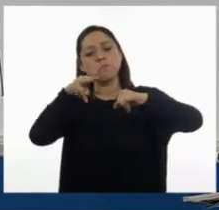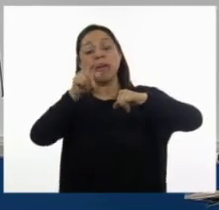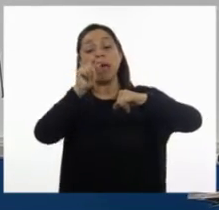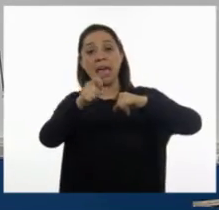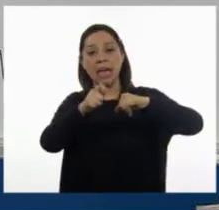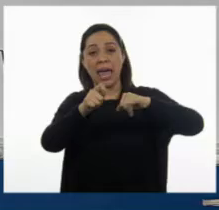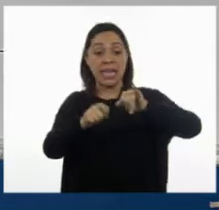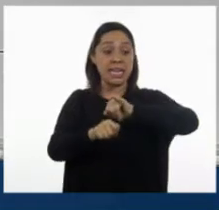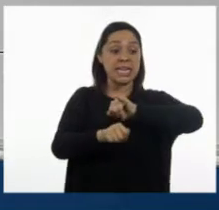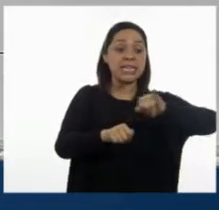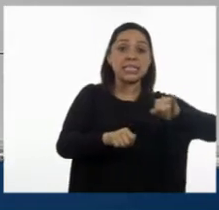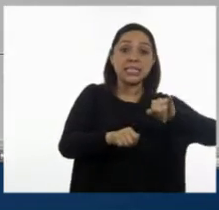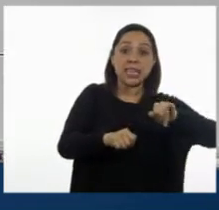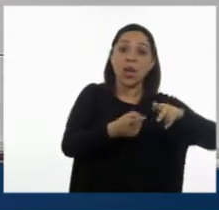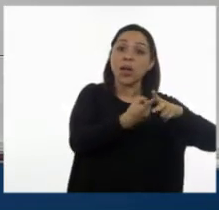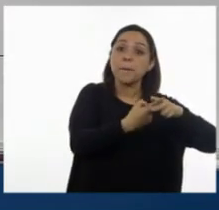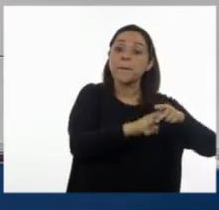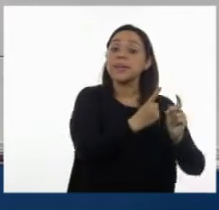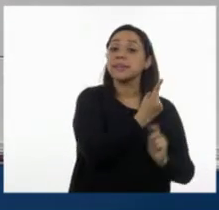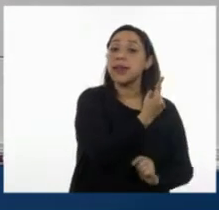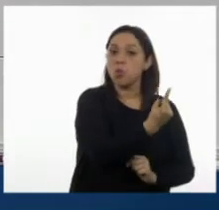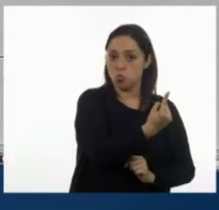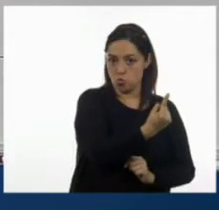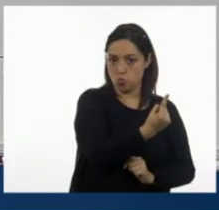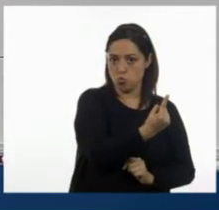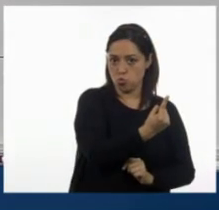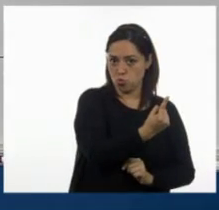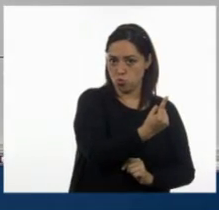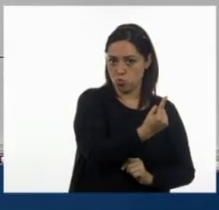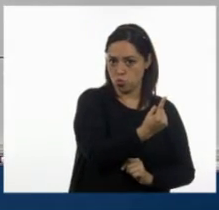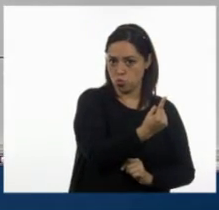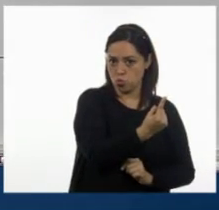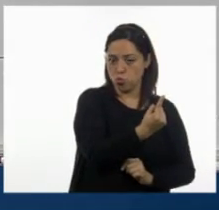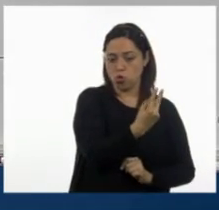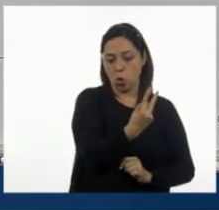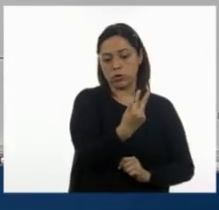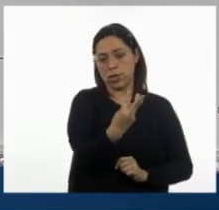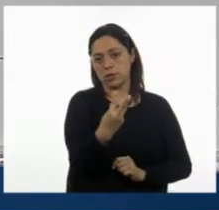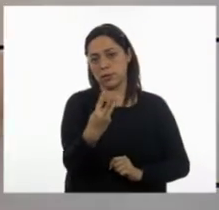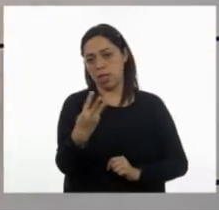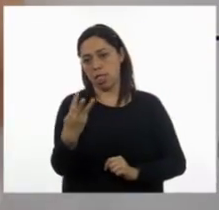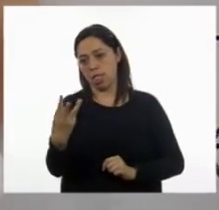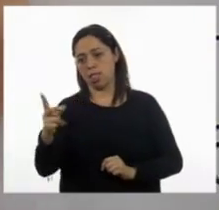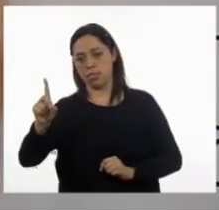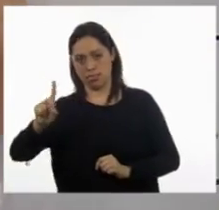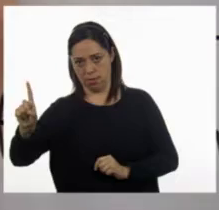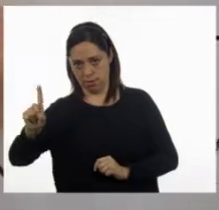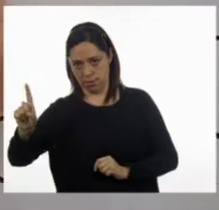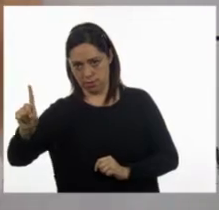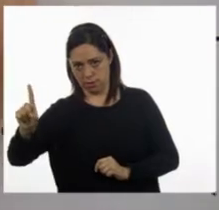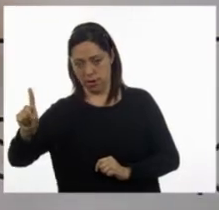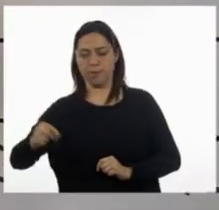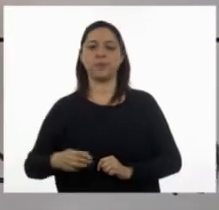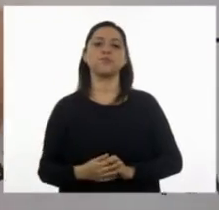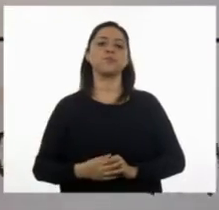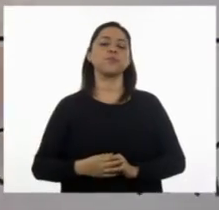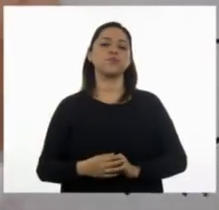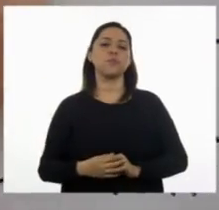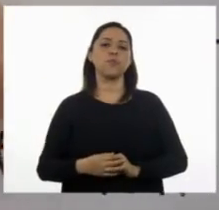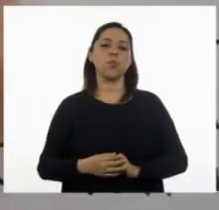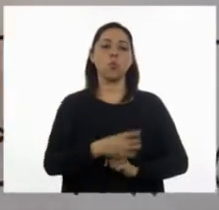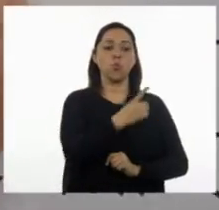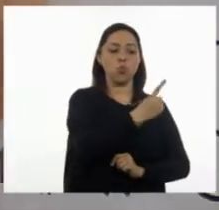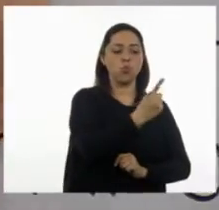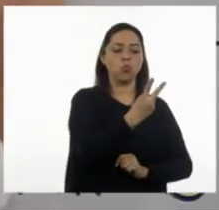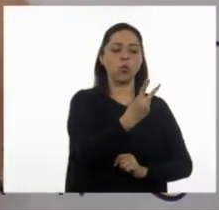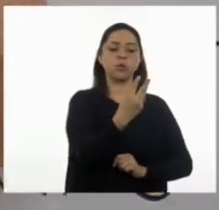está del lado izquierdo sea el número uno y así nos vamos hacia la derecha. Perfecto. ¿Cuántos serían? Y contamos que hay en total uno,